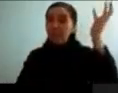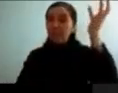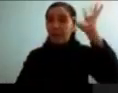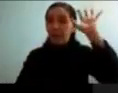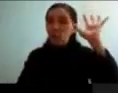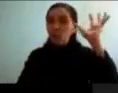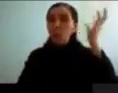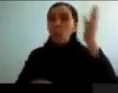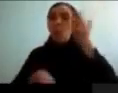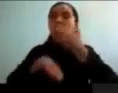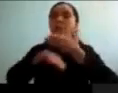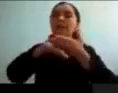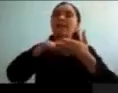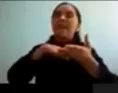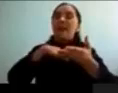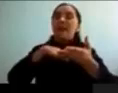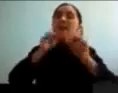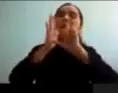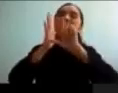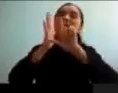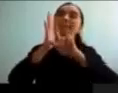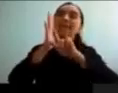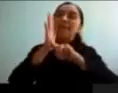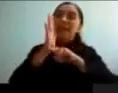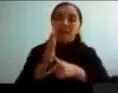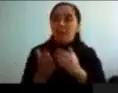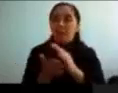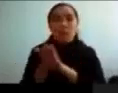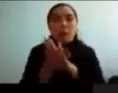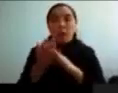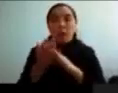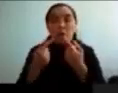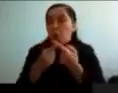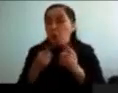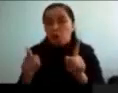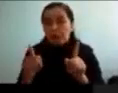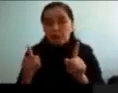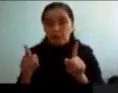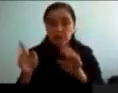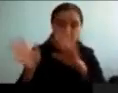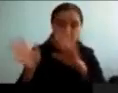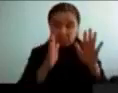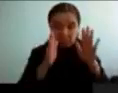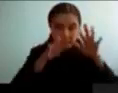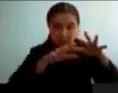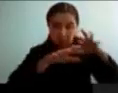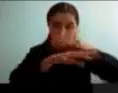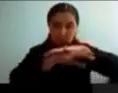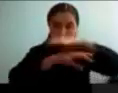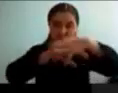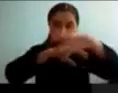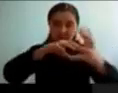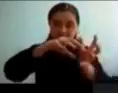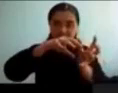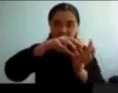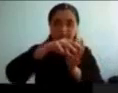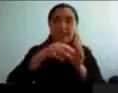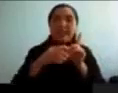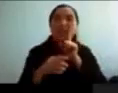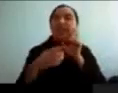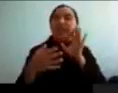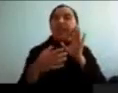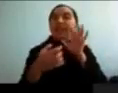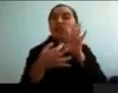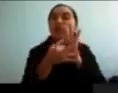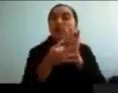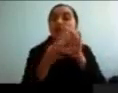demoran mucho, en madurar, en comparación, a regiones sensoriales primarias, y son regiones también, que tienen patrones de conectividad, bastante específicos, son regiones que